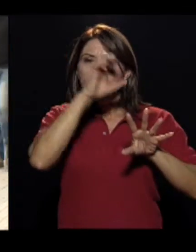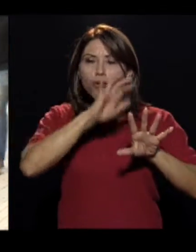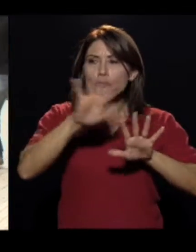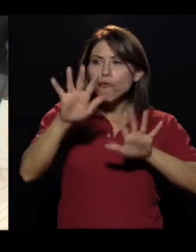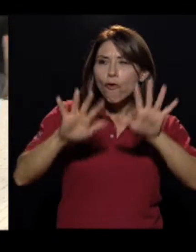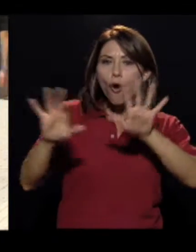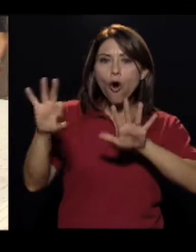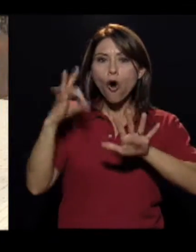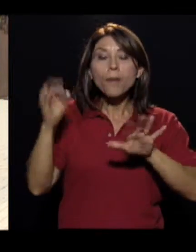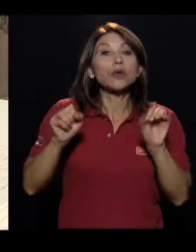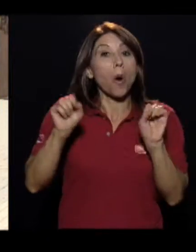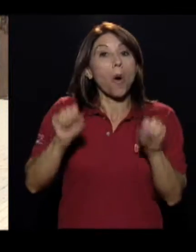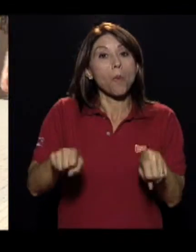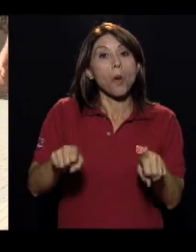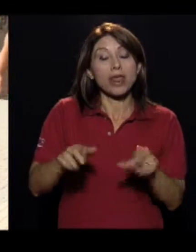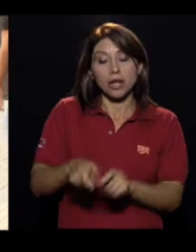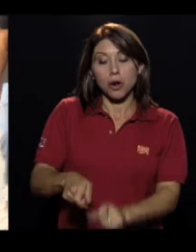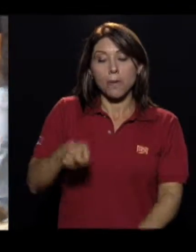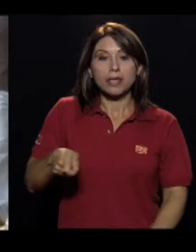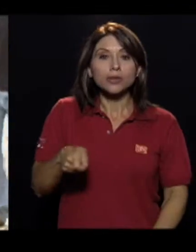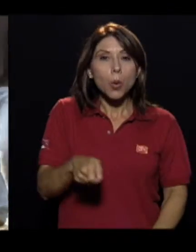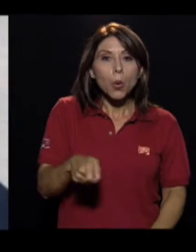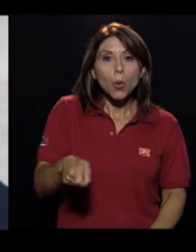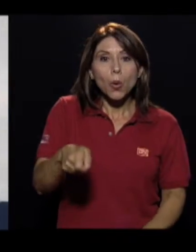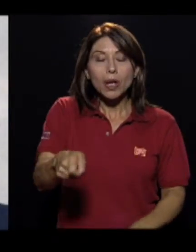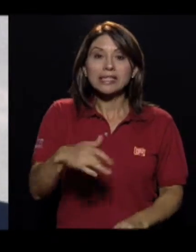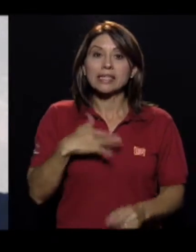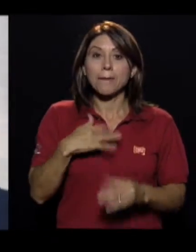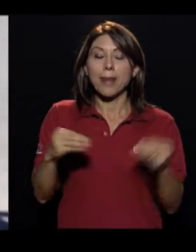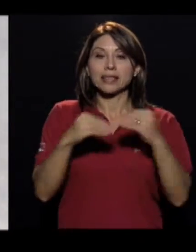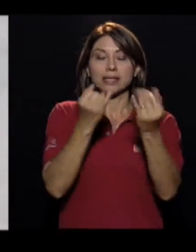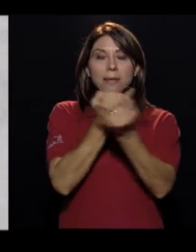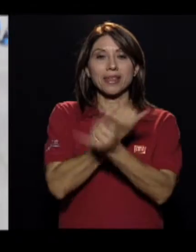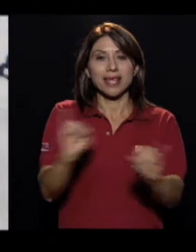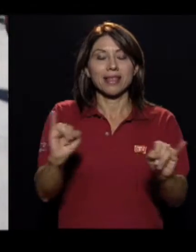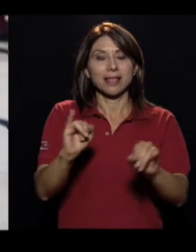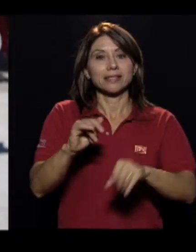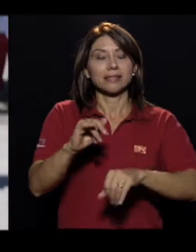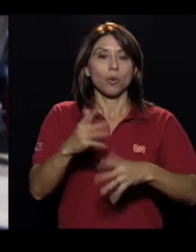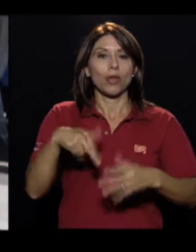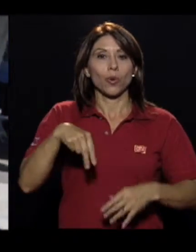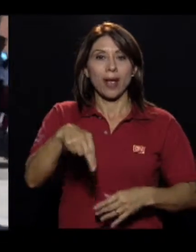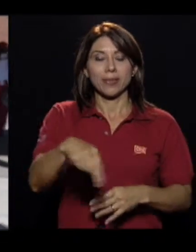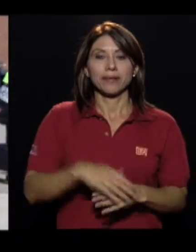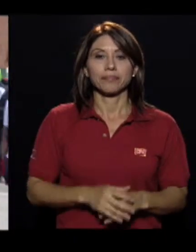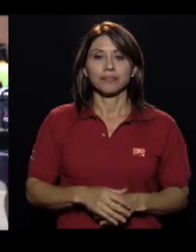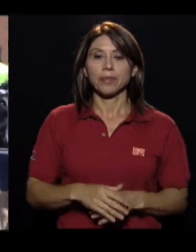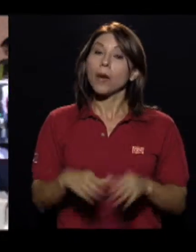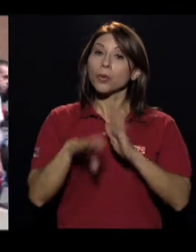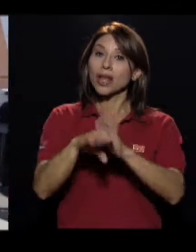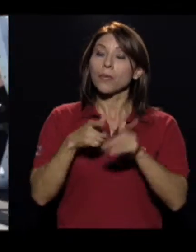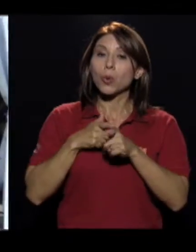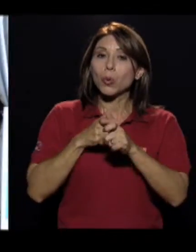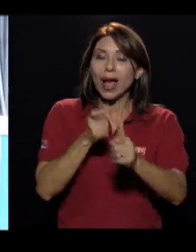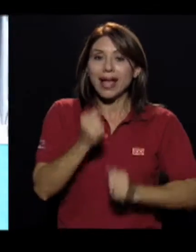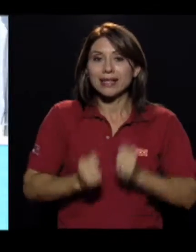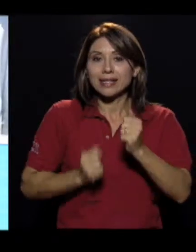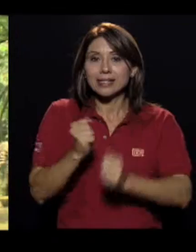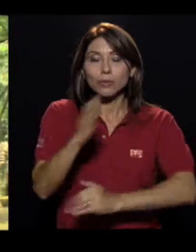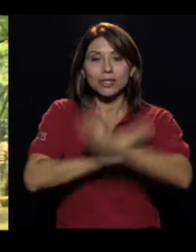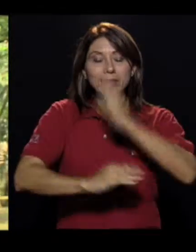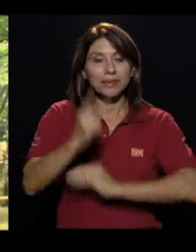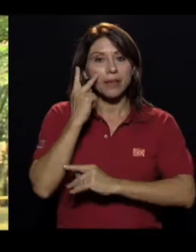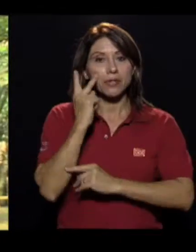que pueden caminar, por ejemplo, con ayuda de un bastón, pero que son más independientes a la hora de caminar. En el caso de atletismo, lo que es